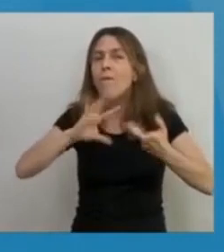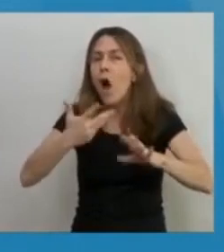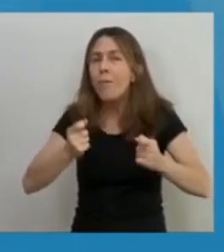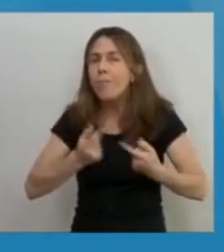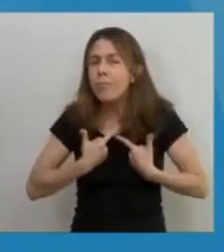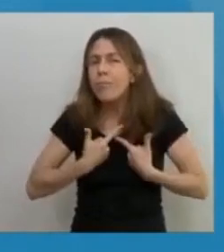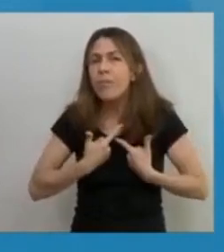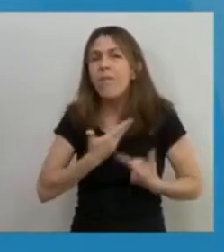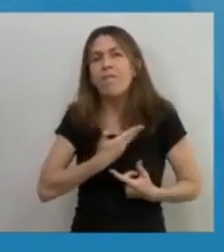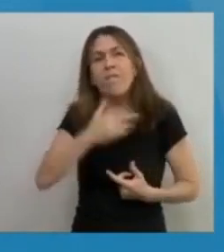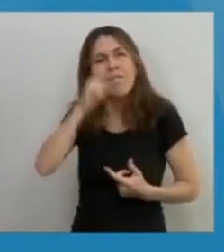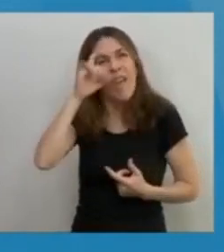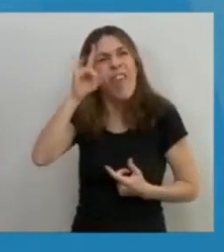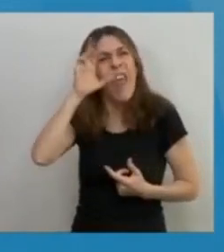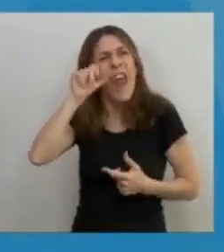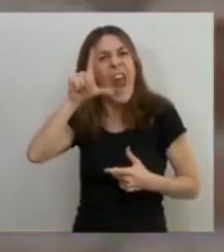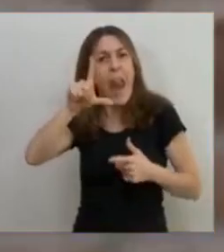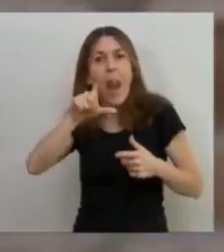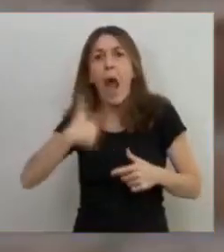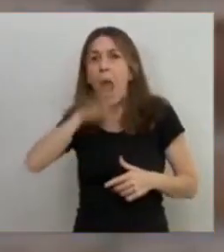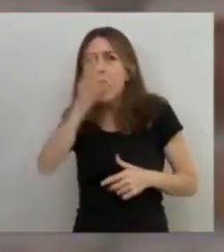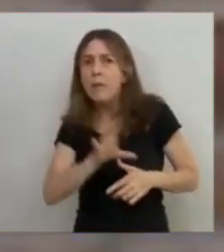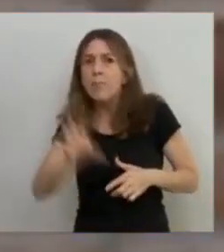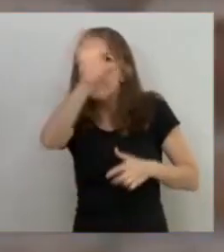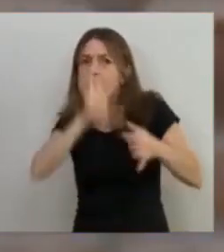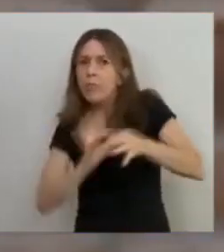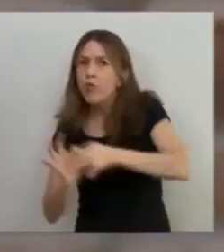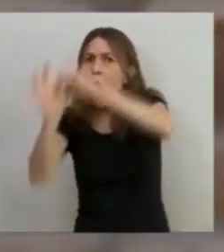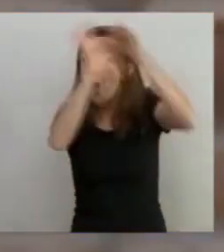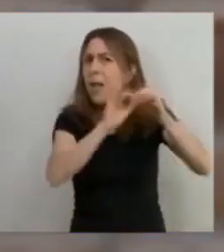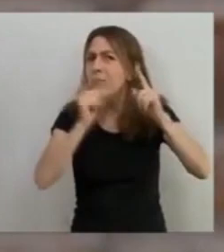enarbolado a lo largo de toda mi gestión.